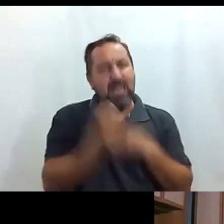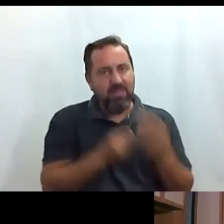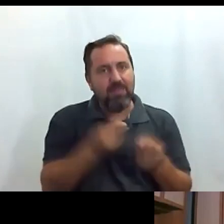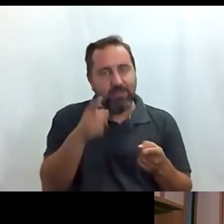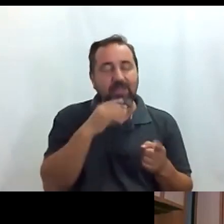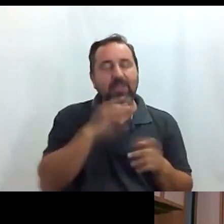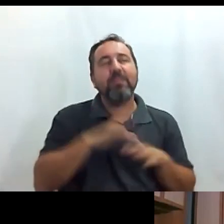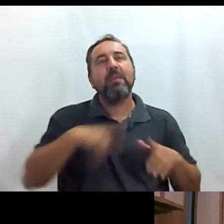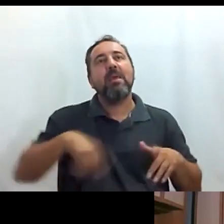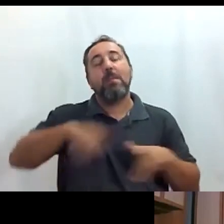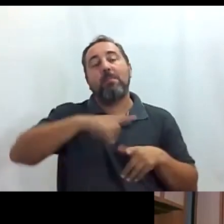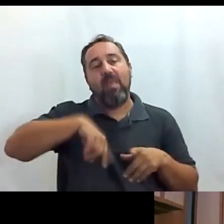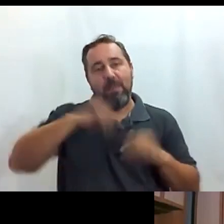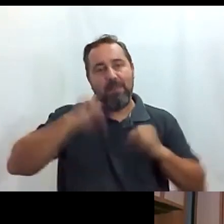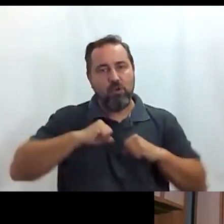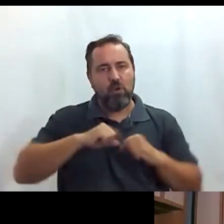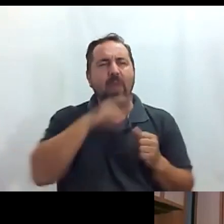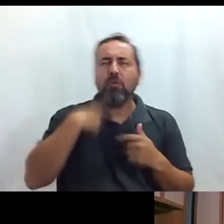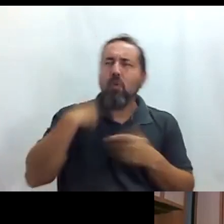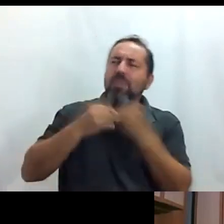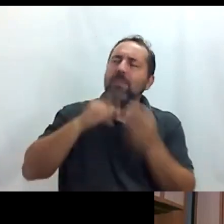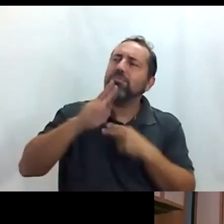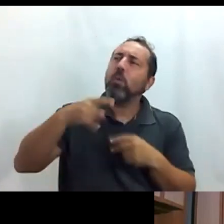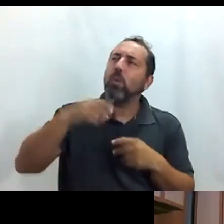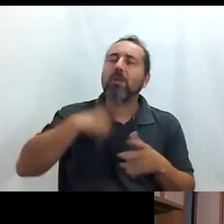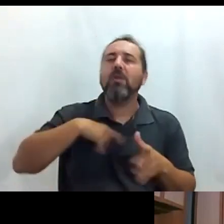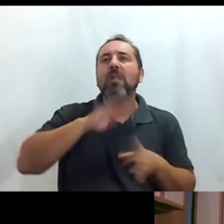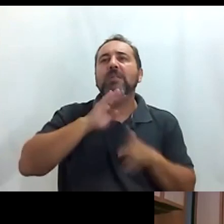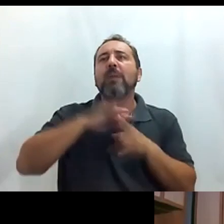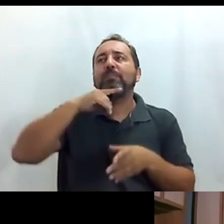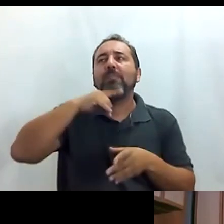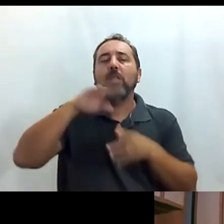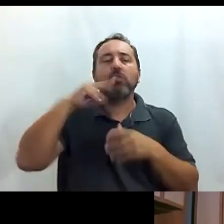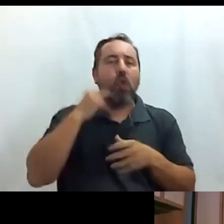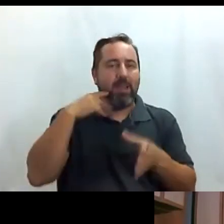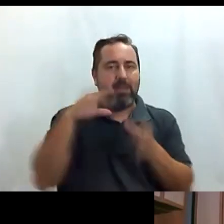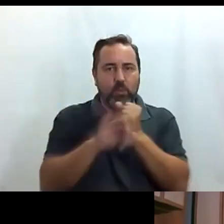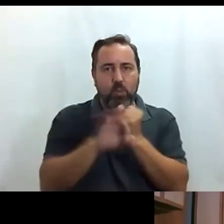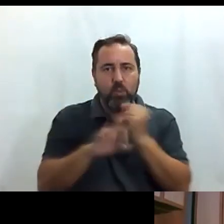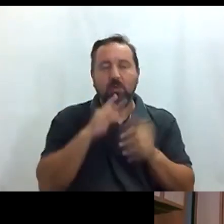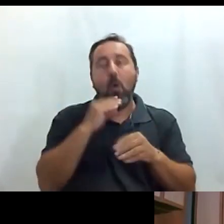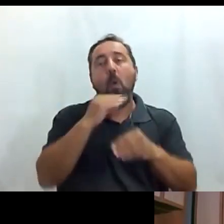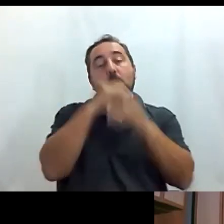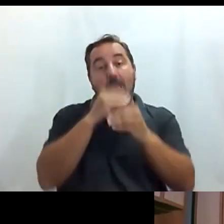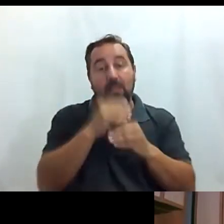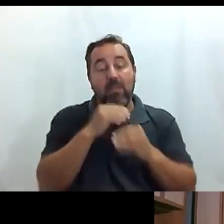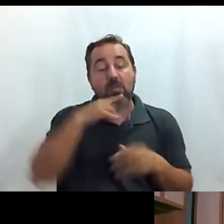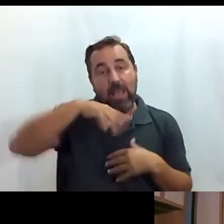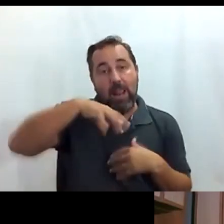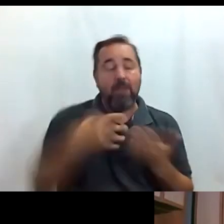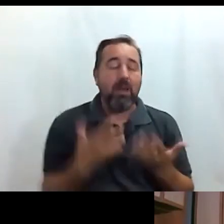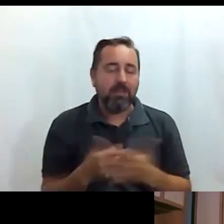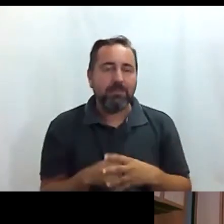hicimos bueno yo me tomé chocolate con churros pero recuerdo que lo hicimos bocata de calamares el bocata de calamares también también